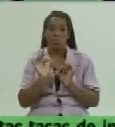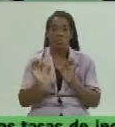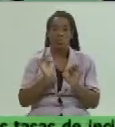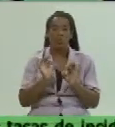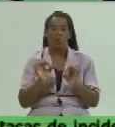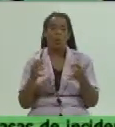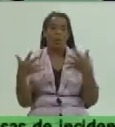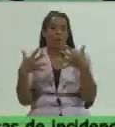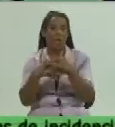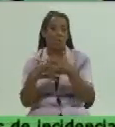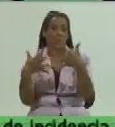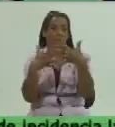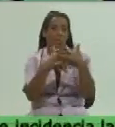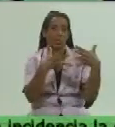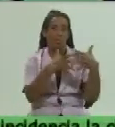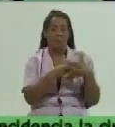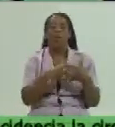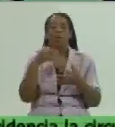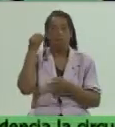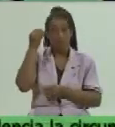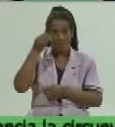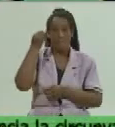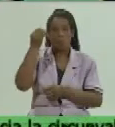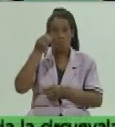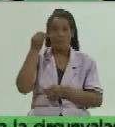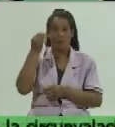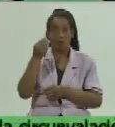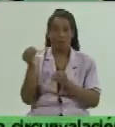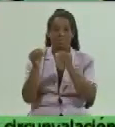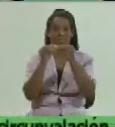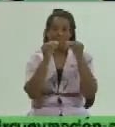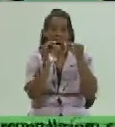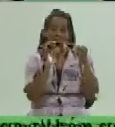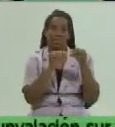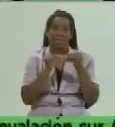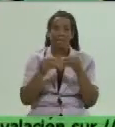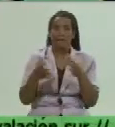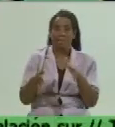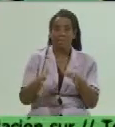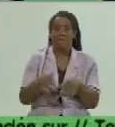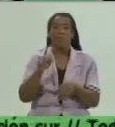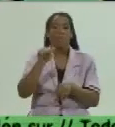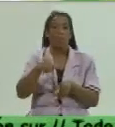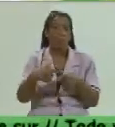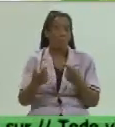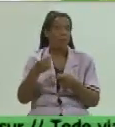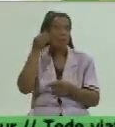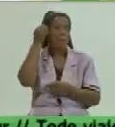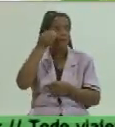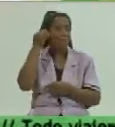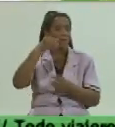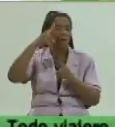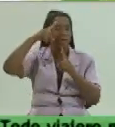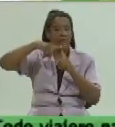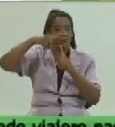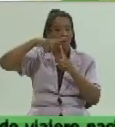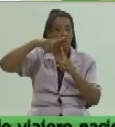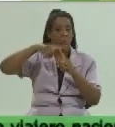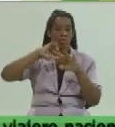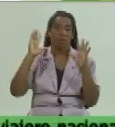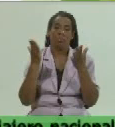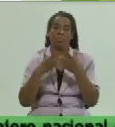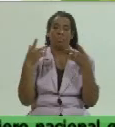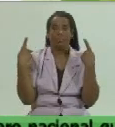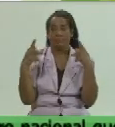contacto, que para nosotros es una preocupación. De ahí que detrás de cada una de estas muestras está el pensamiento técnico de todos nuestros profesionales.